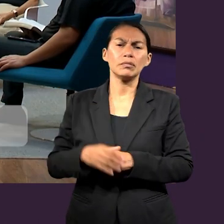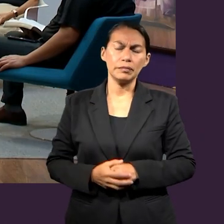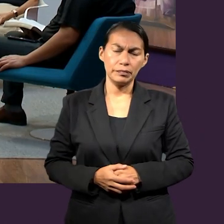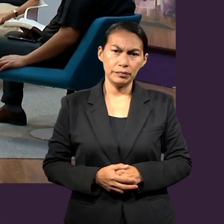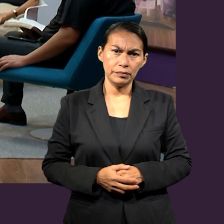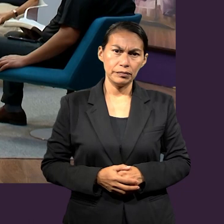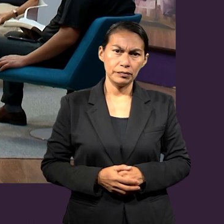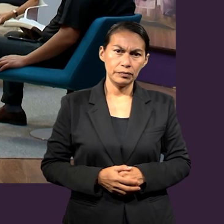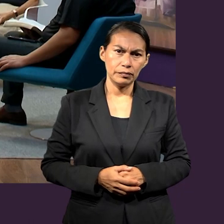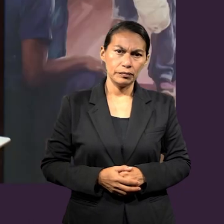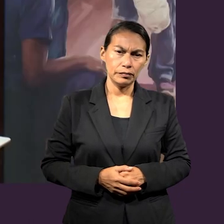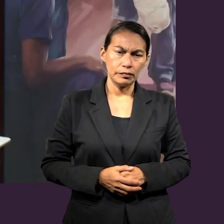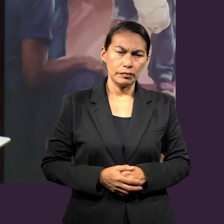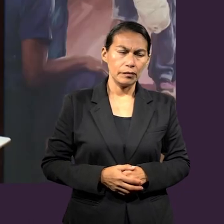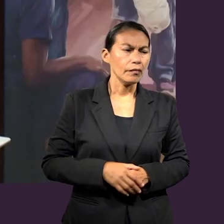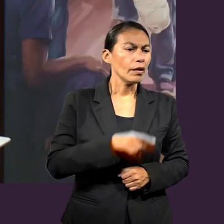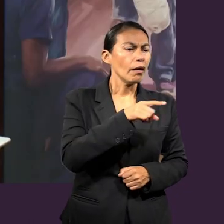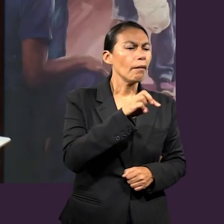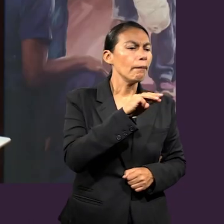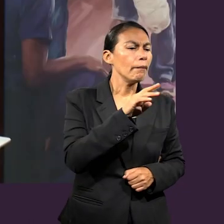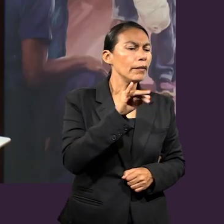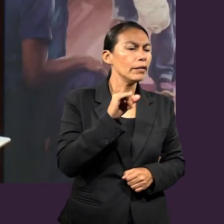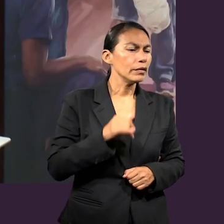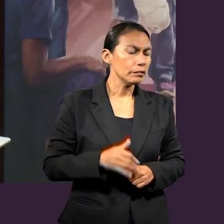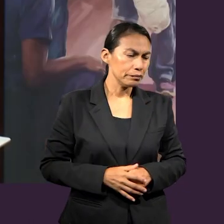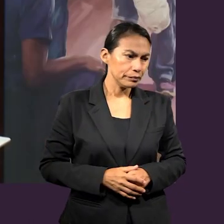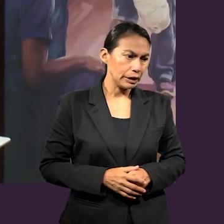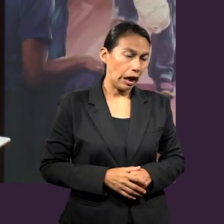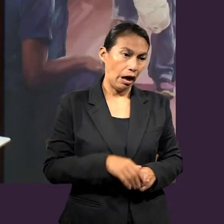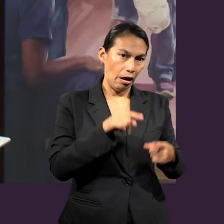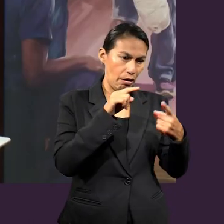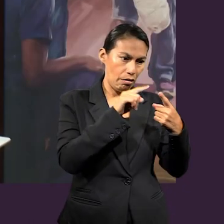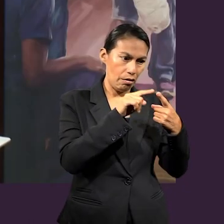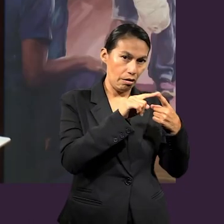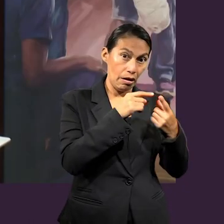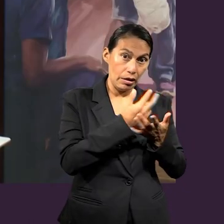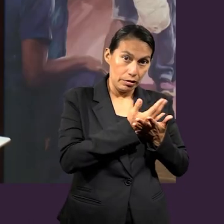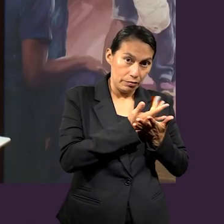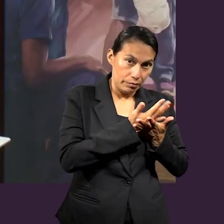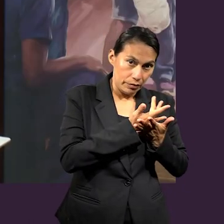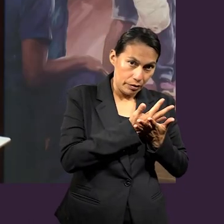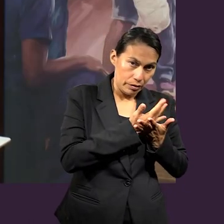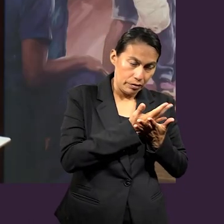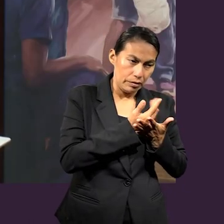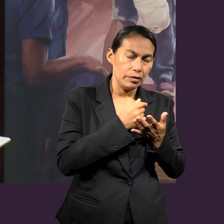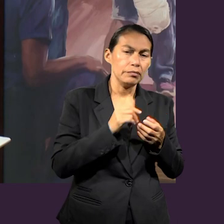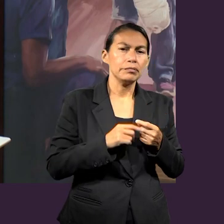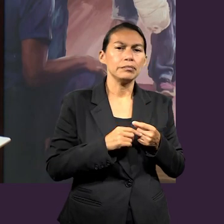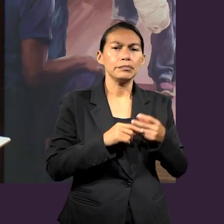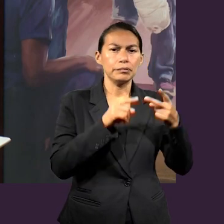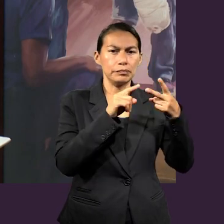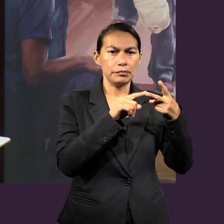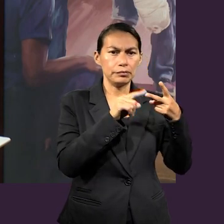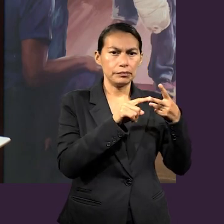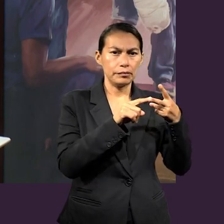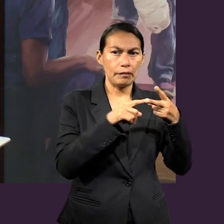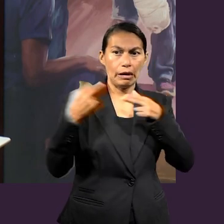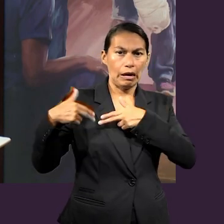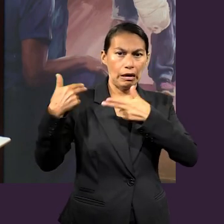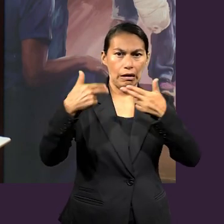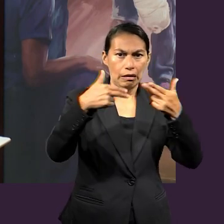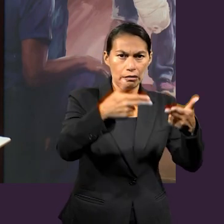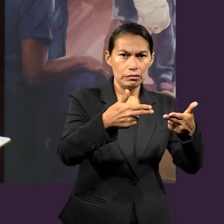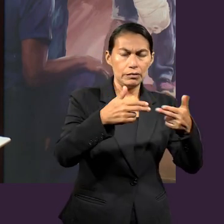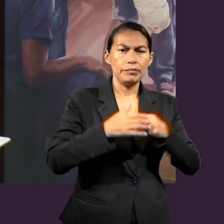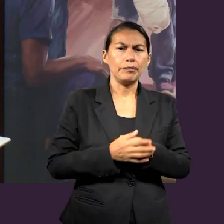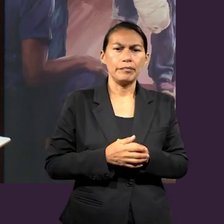Mari? Esos fundamentos, pues primeramente es la esperanza, ¿verdad? La otra es la